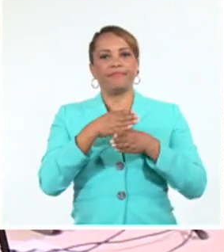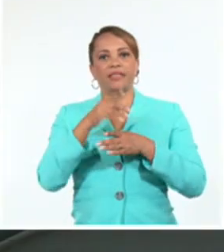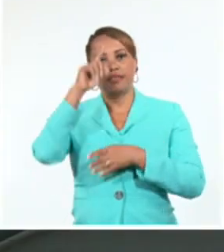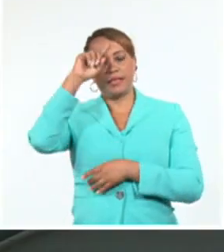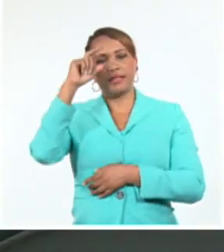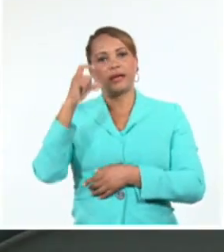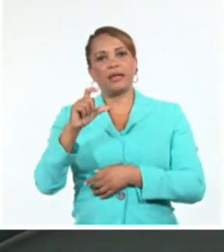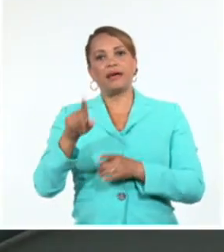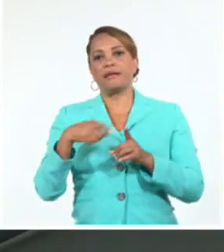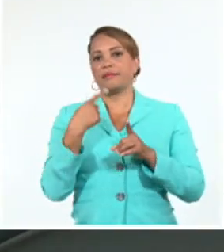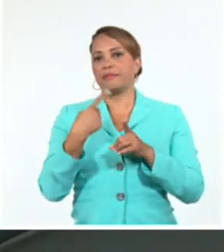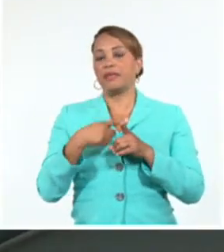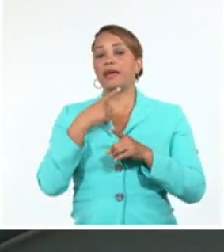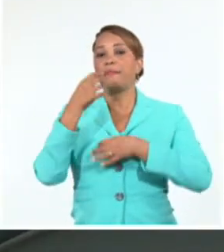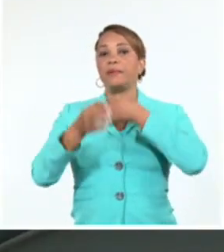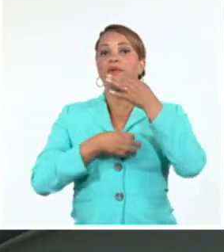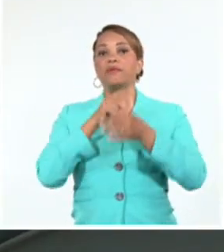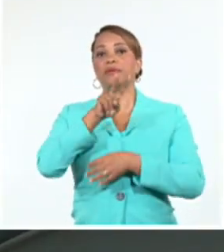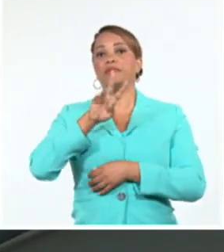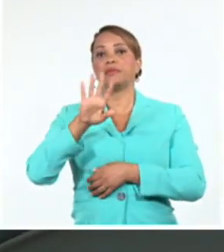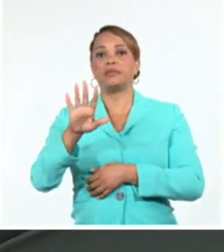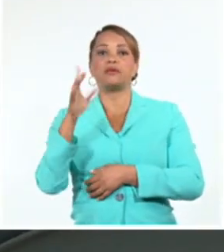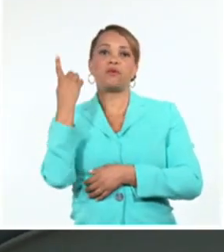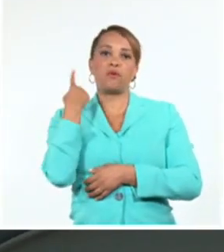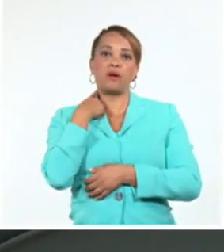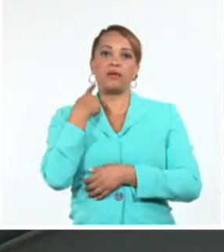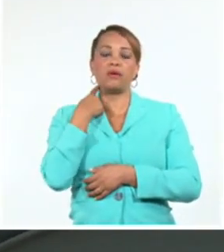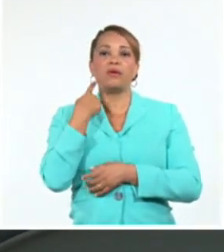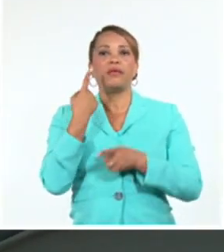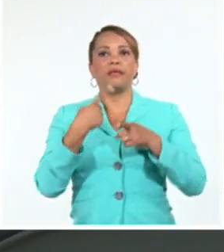Clara y destacó los 25 años de Latrojuntivitis.